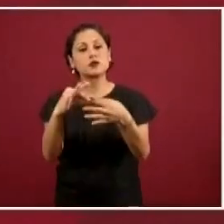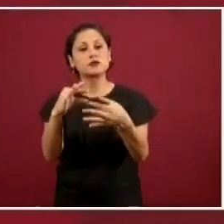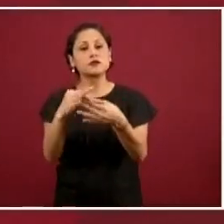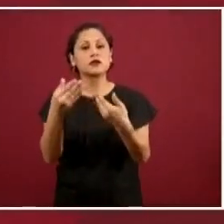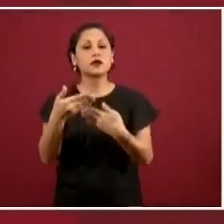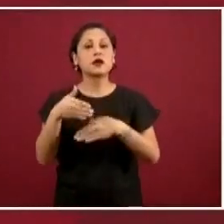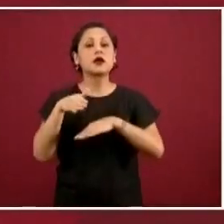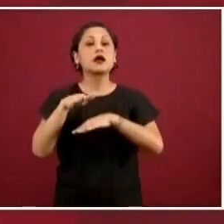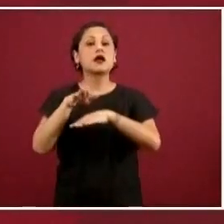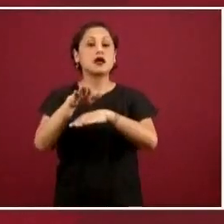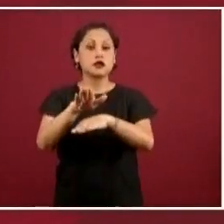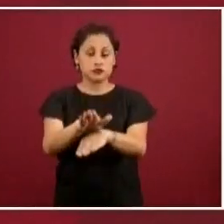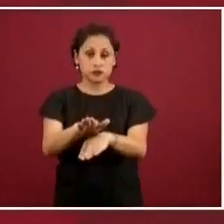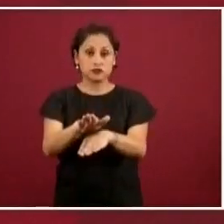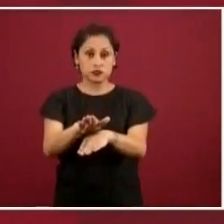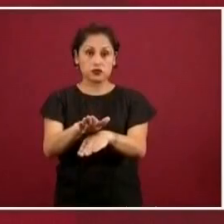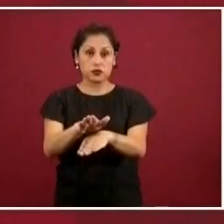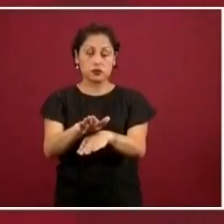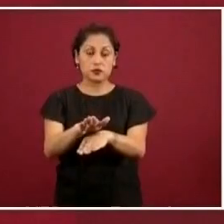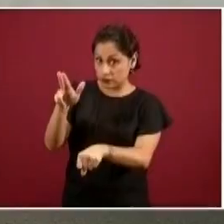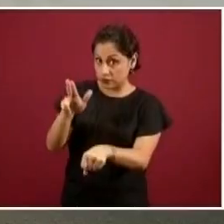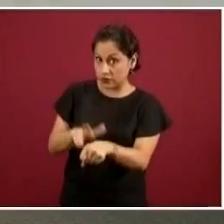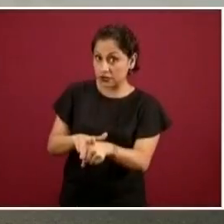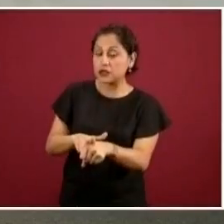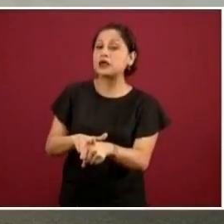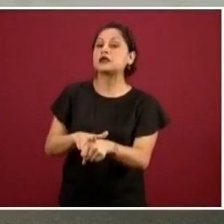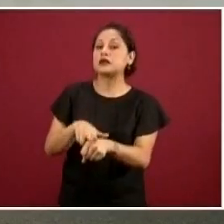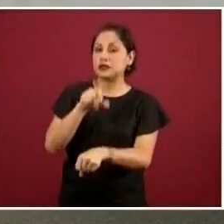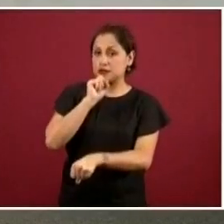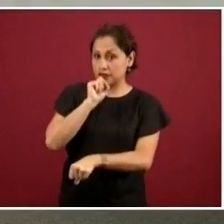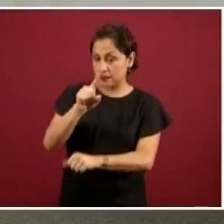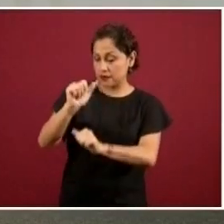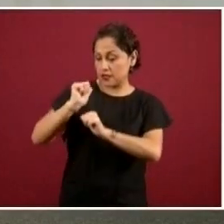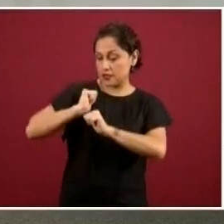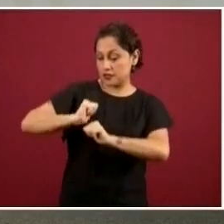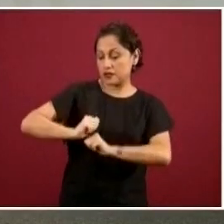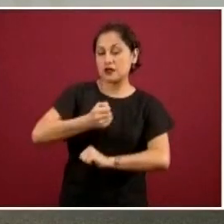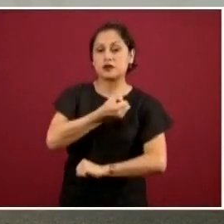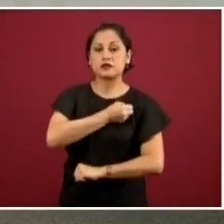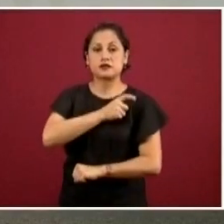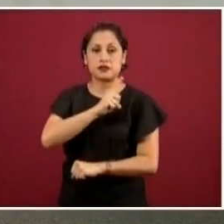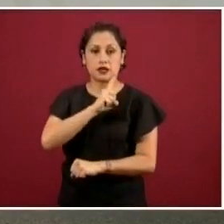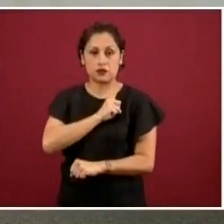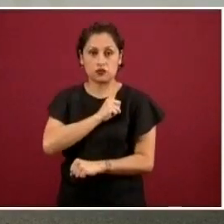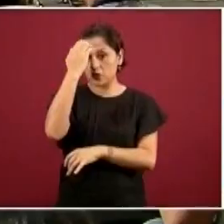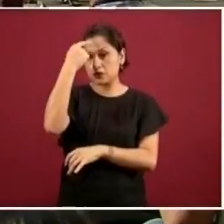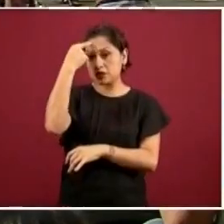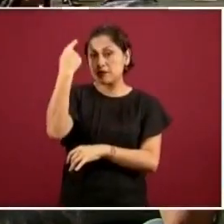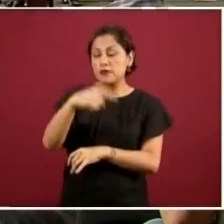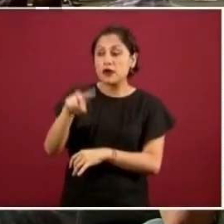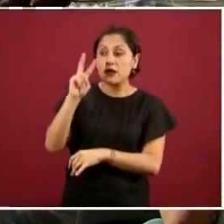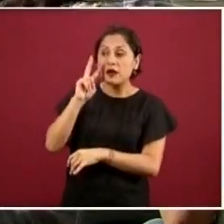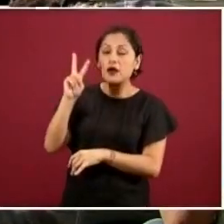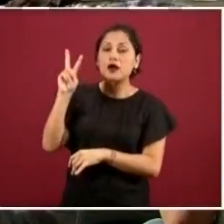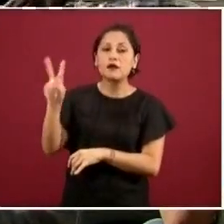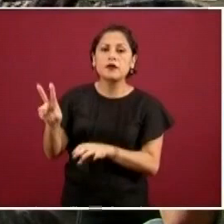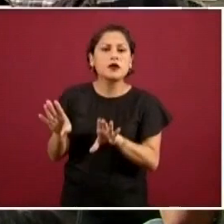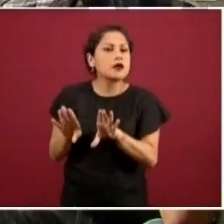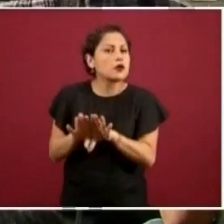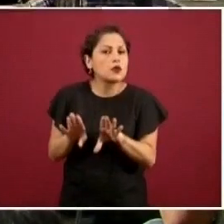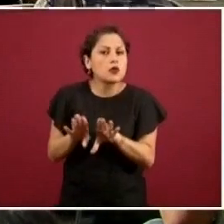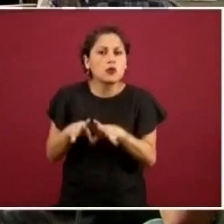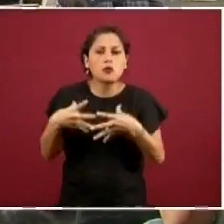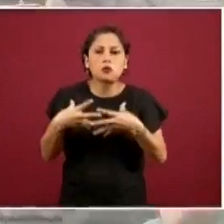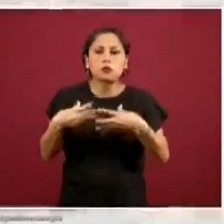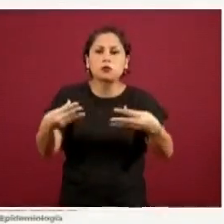.526 personas. Del total de casos positivos, el 73% es manejado de forma ambulatoria y el resto